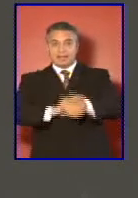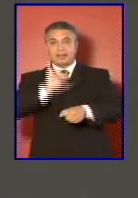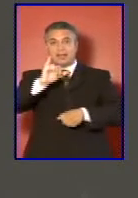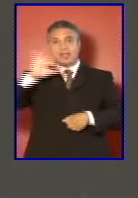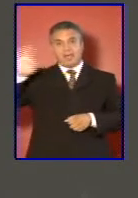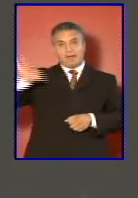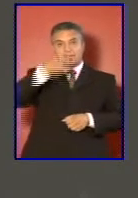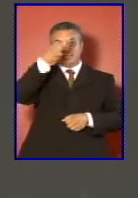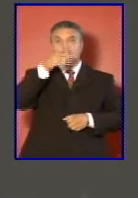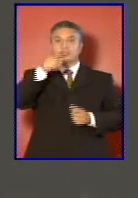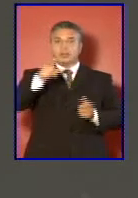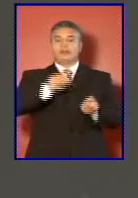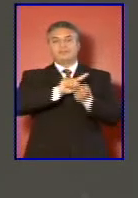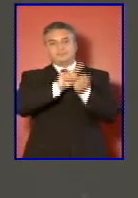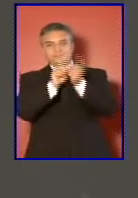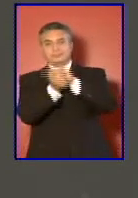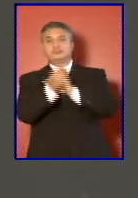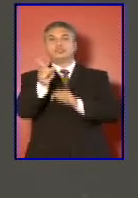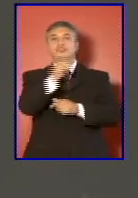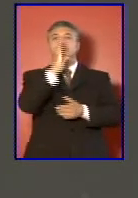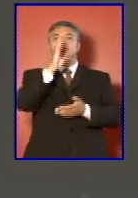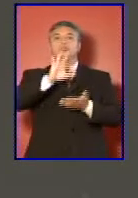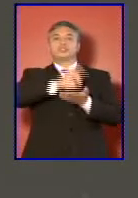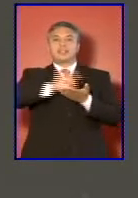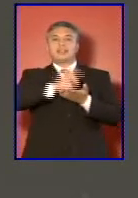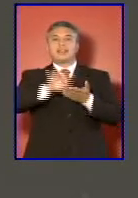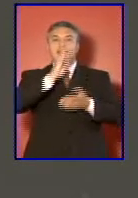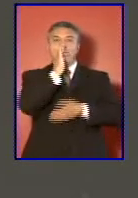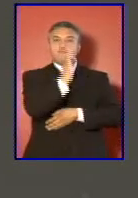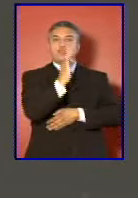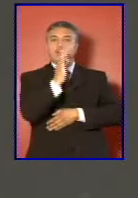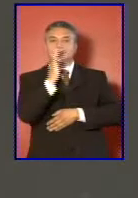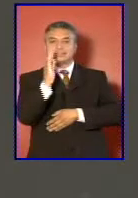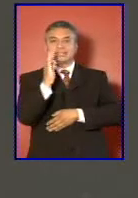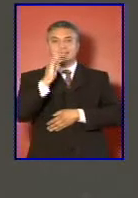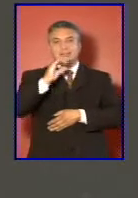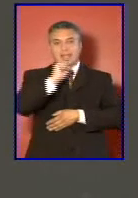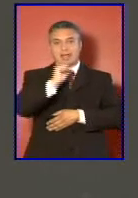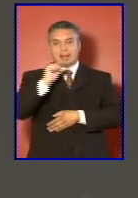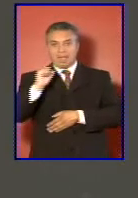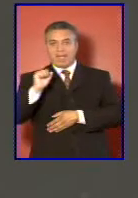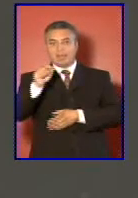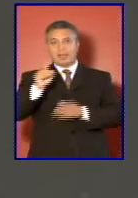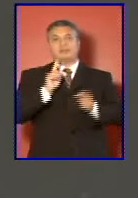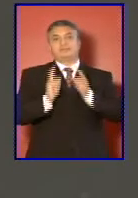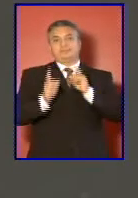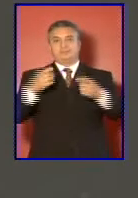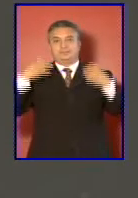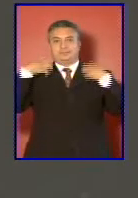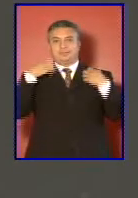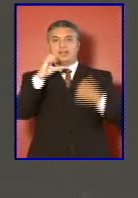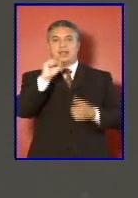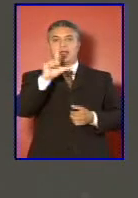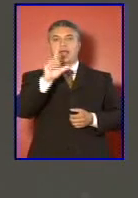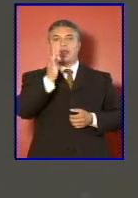pasaron a conformar la subsecretaría para las Fuerzas Armadas que dirige Alfonso Vargas.